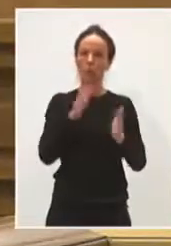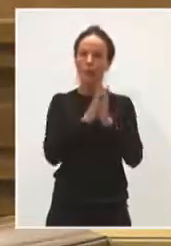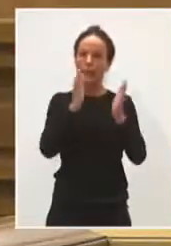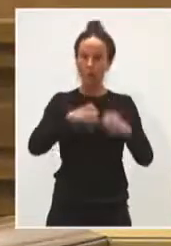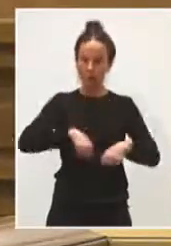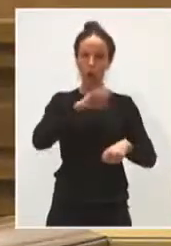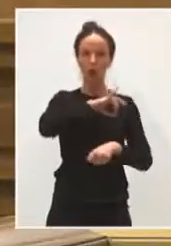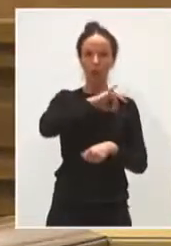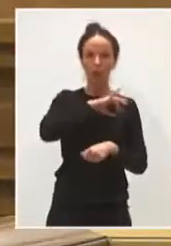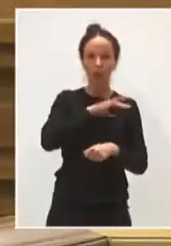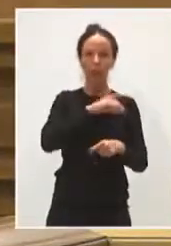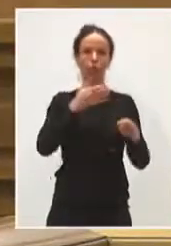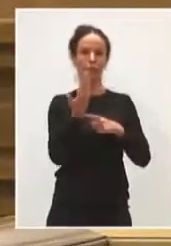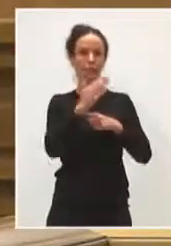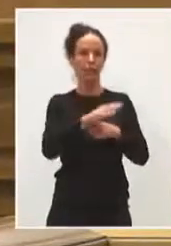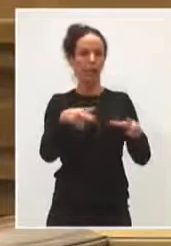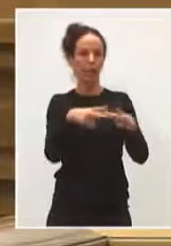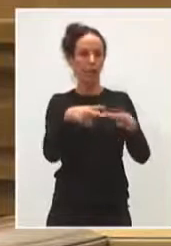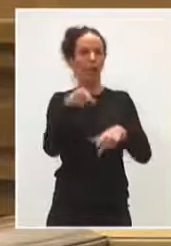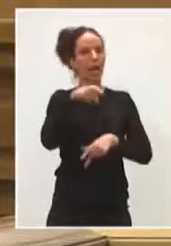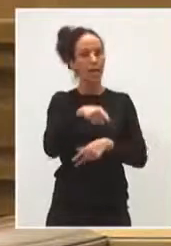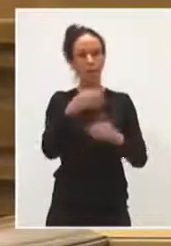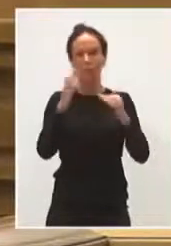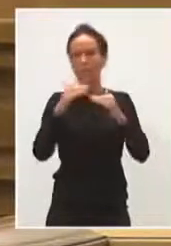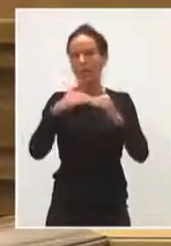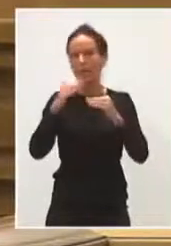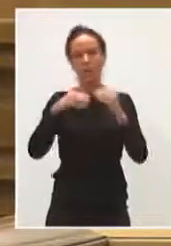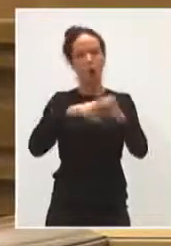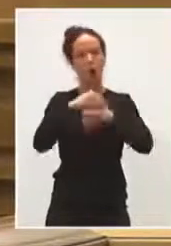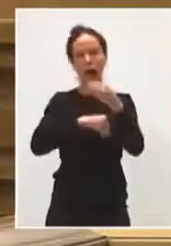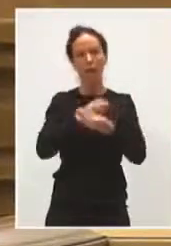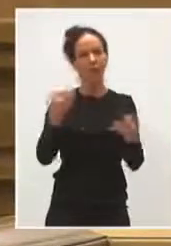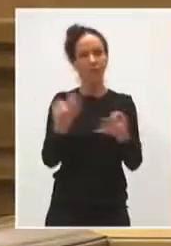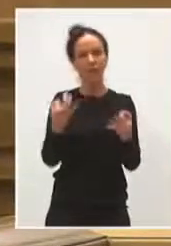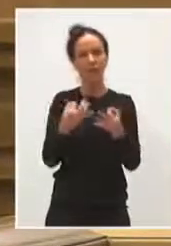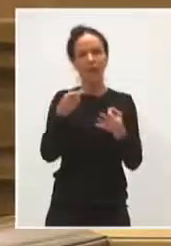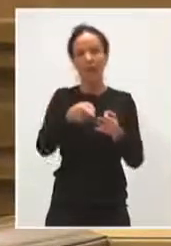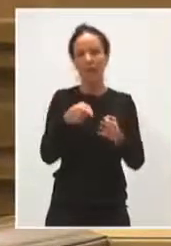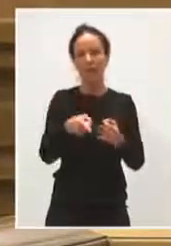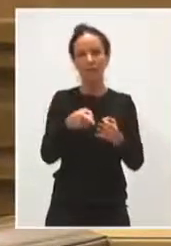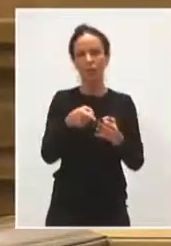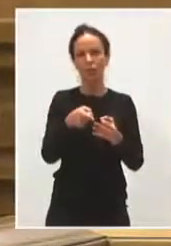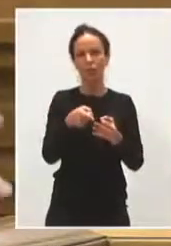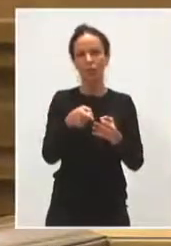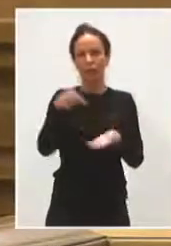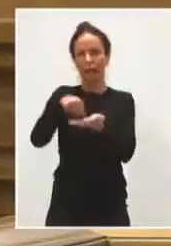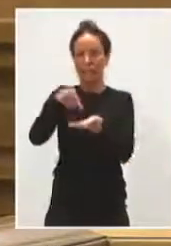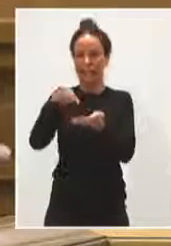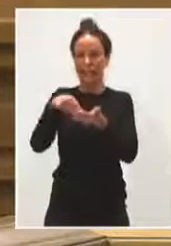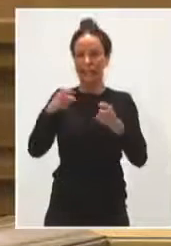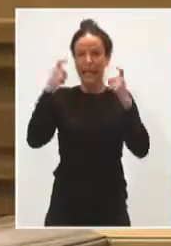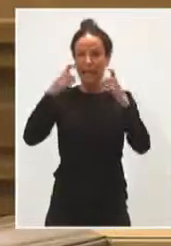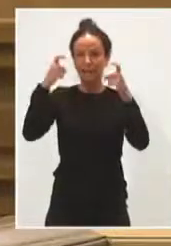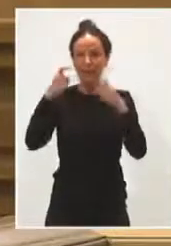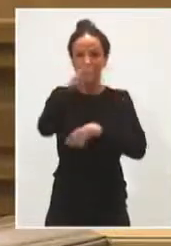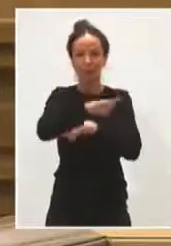sinceramente se puede hacer y es lo que me obliga a negociar y discutir antes que exigirle más esfuerzo a mi